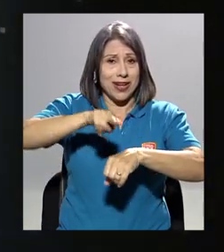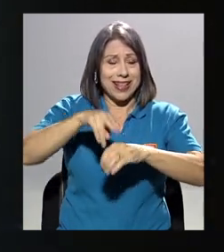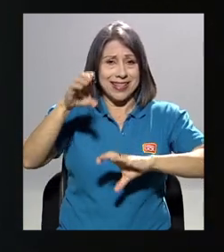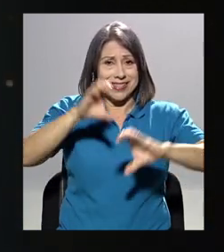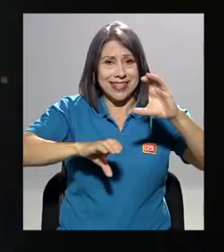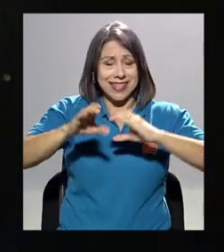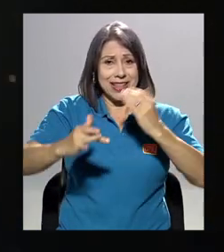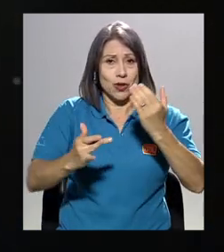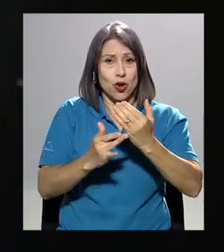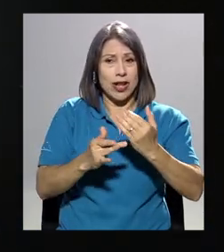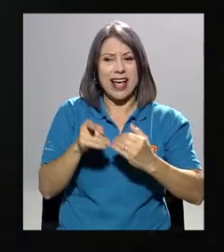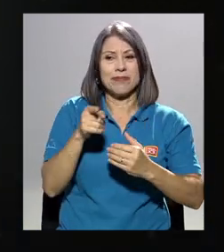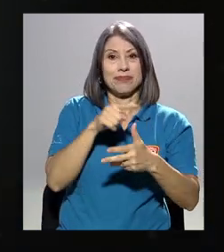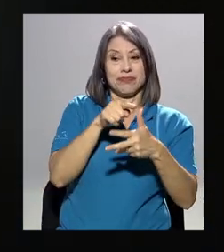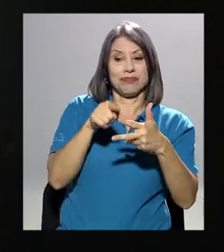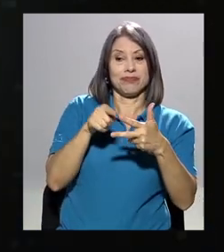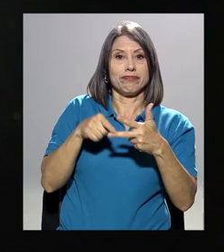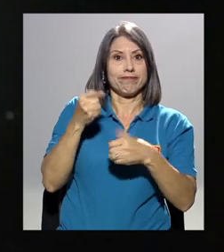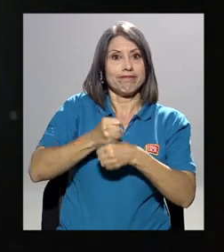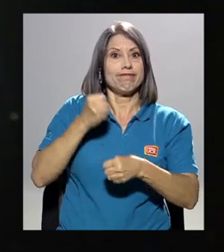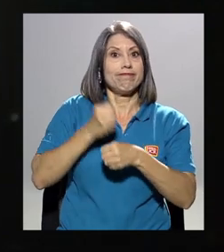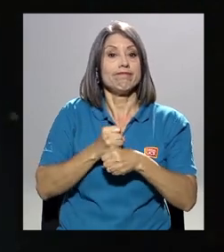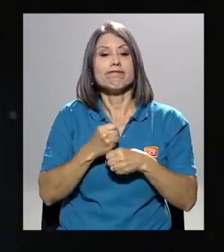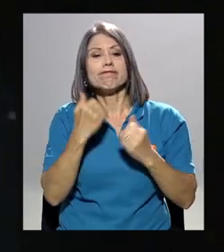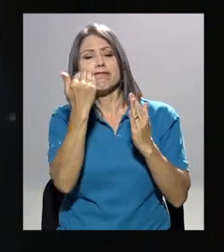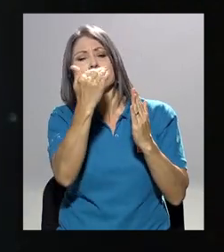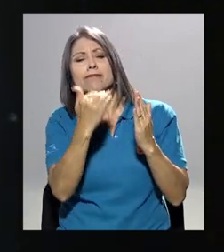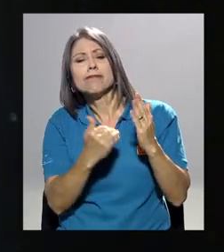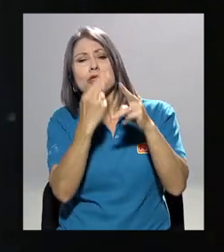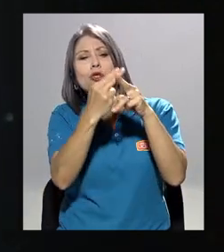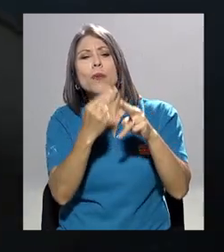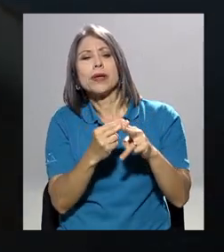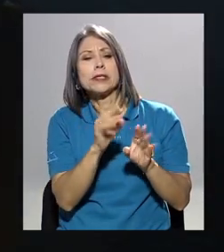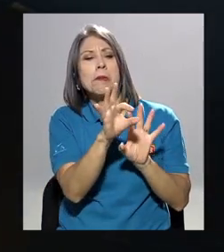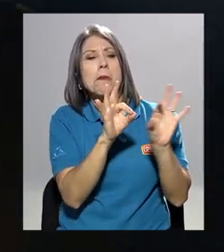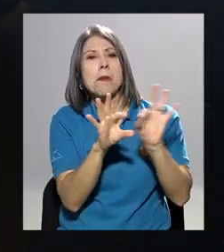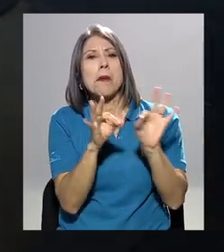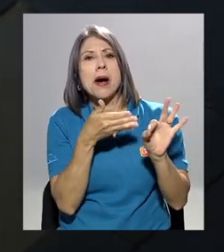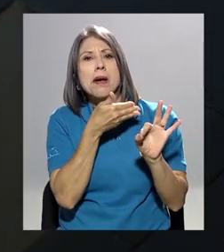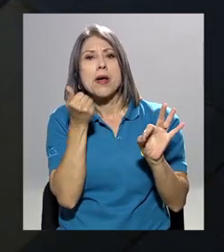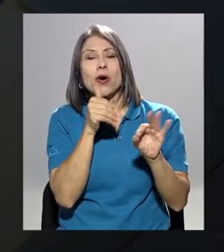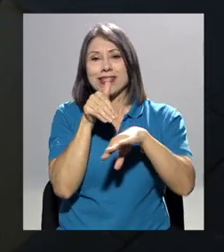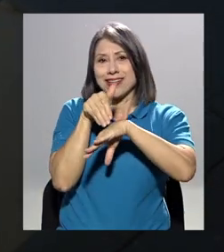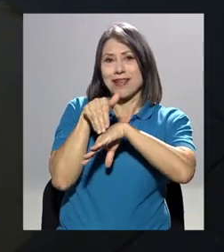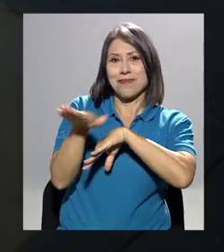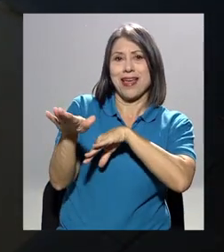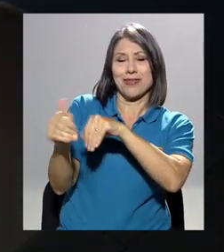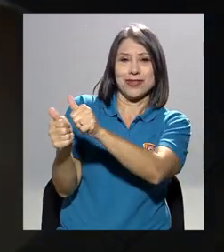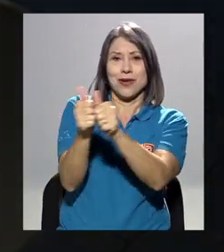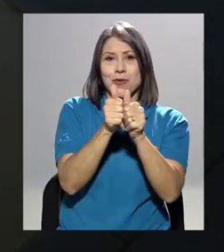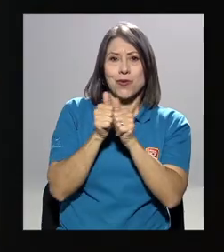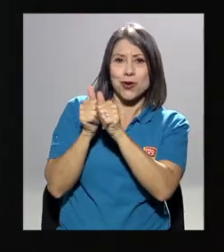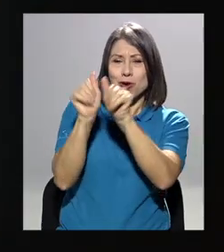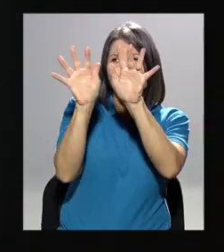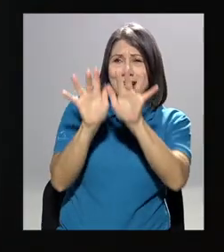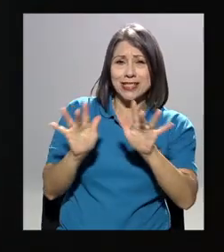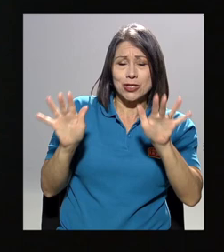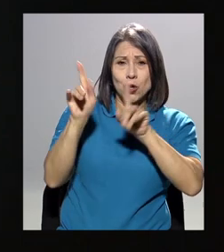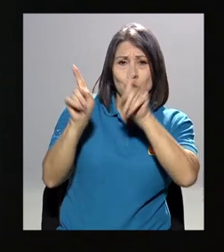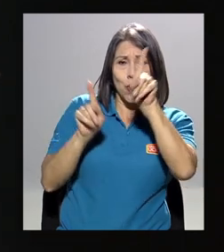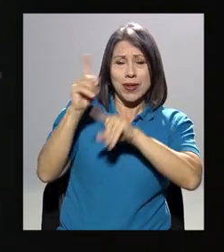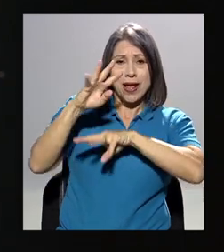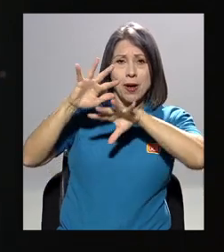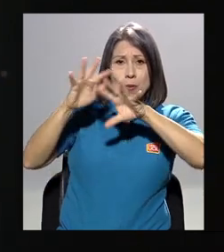tarea de elegir a los mejores nombres, los cuales serán enviados a la Unión Astronómica Mundial, quien será la de la última